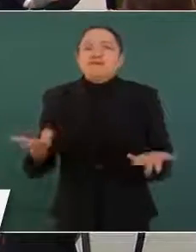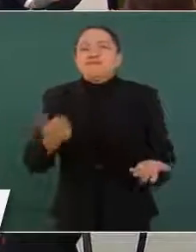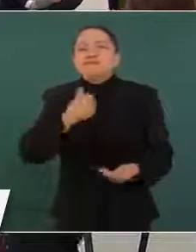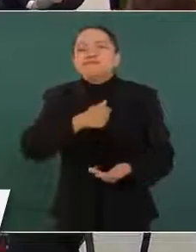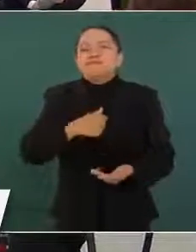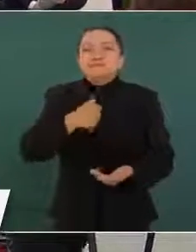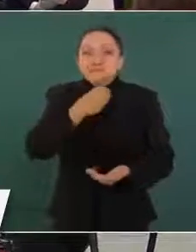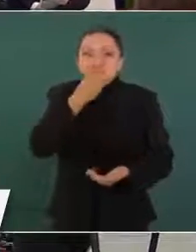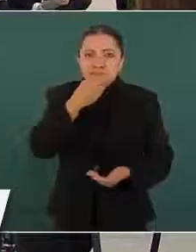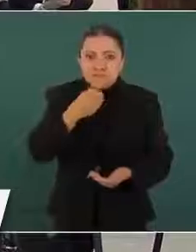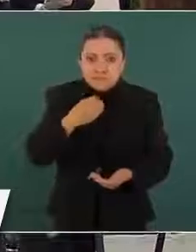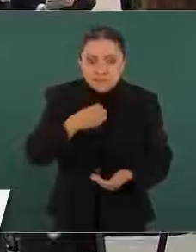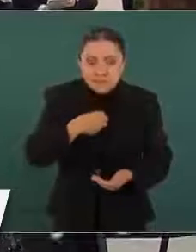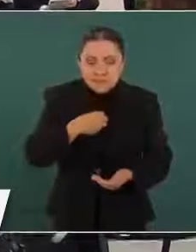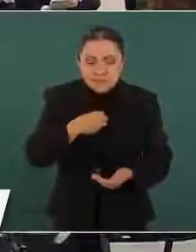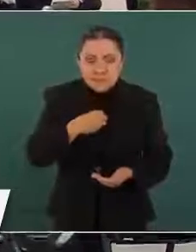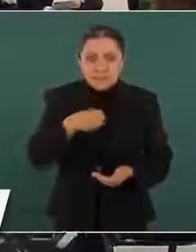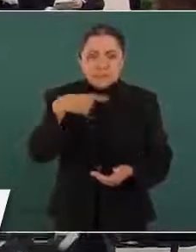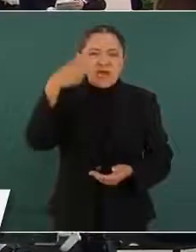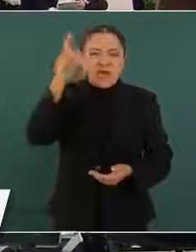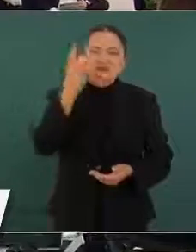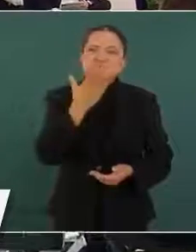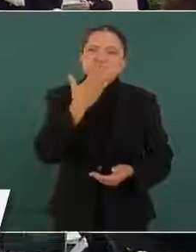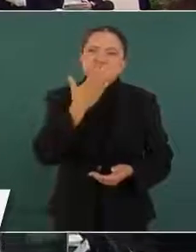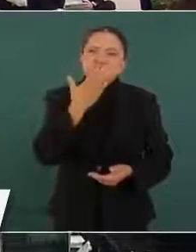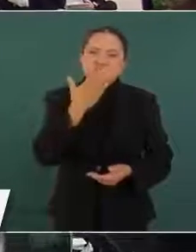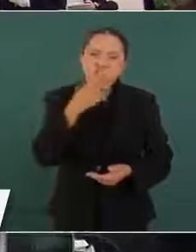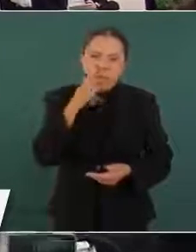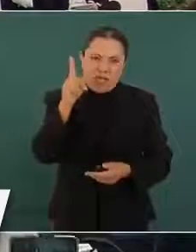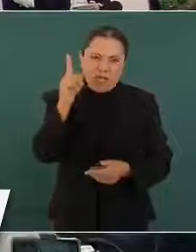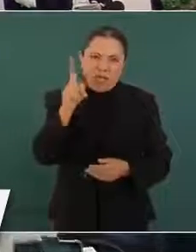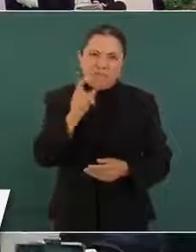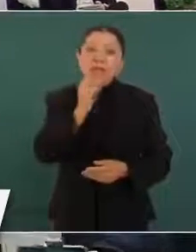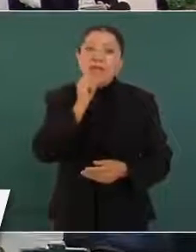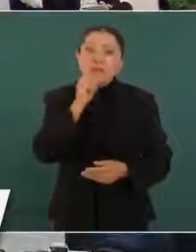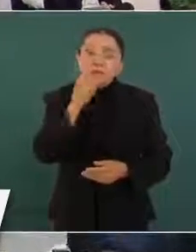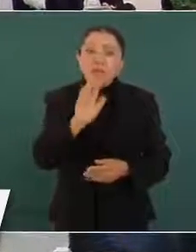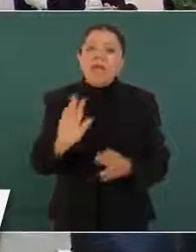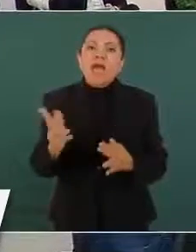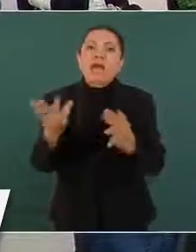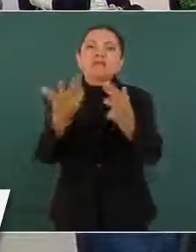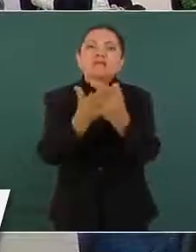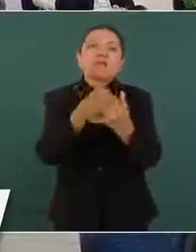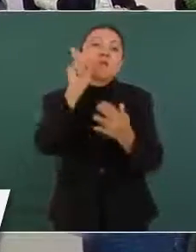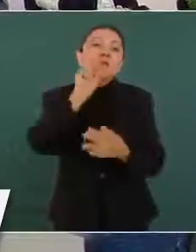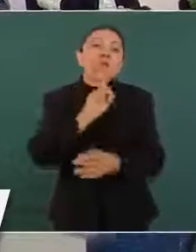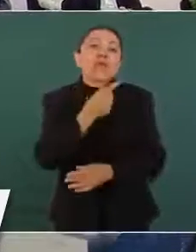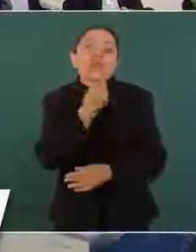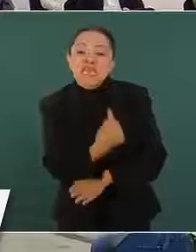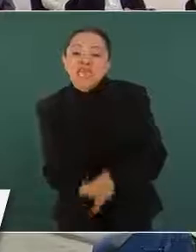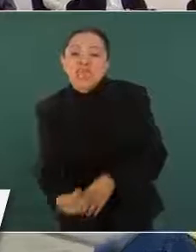de Bavispe en Sonora, que asesinaron a mujeres, a niños